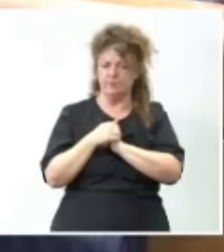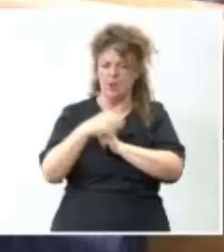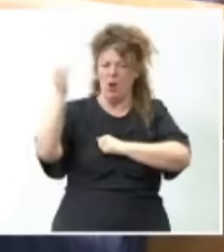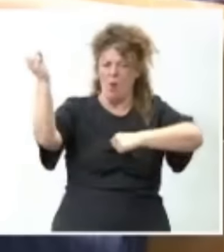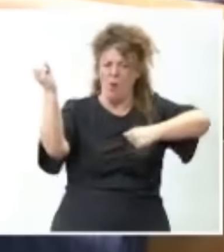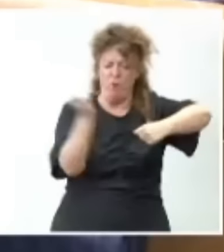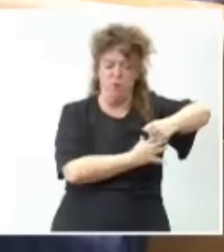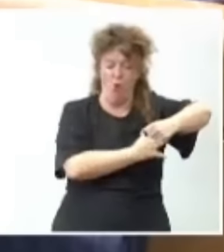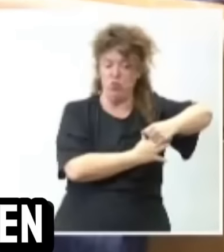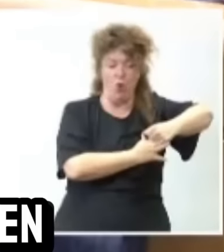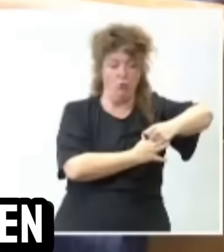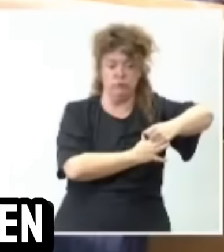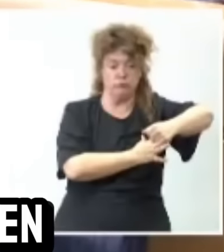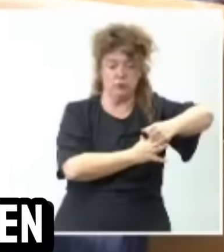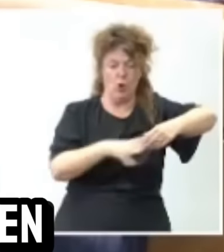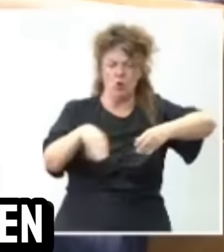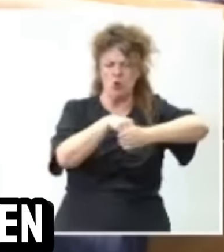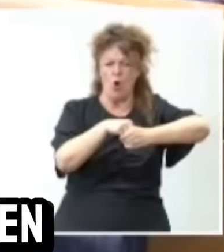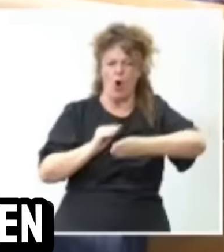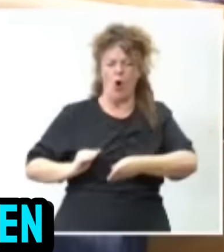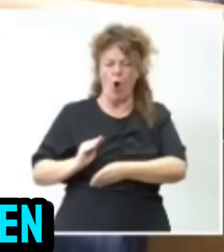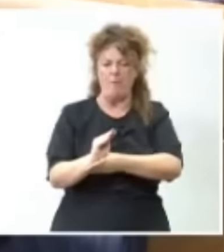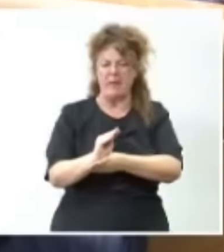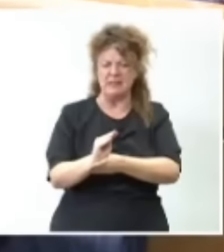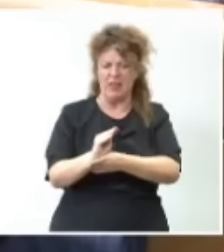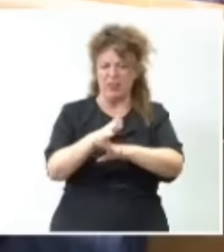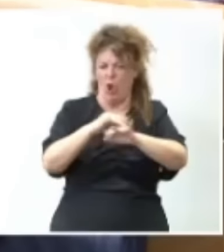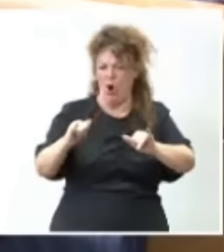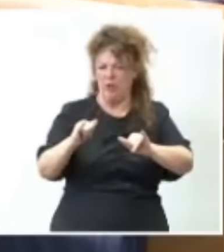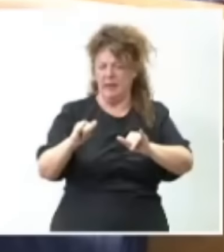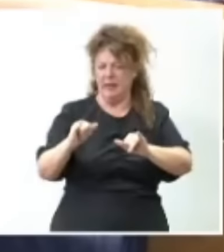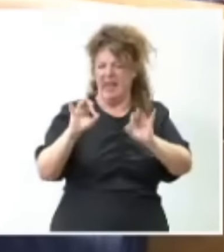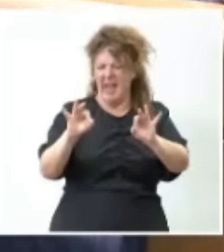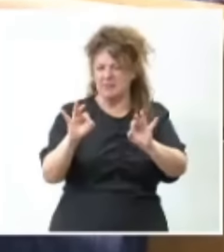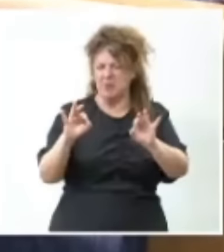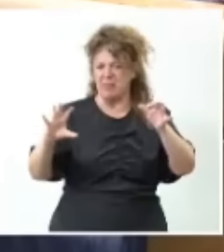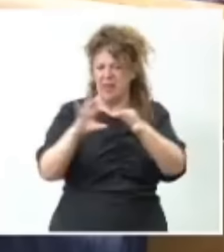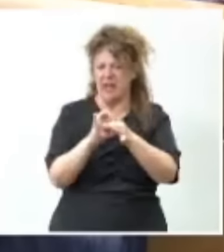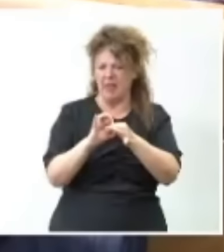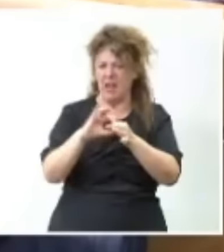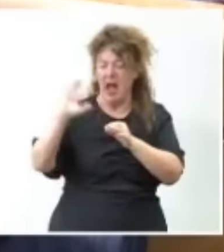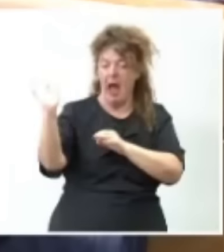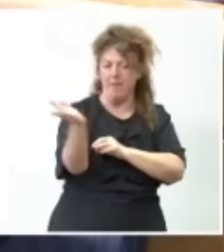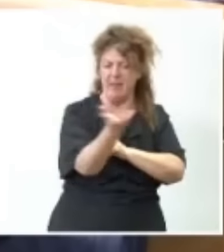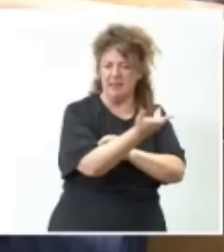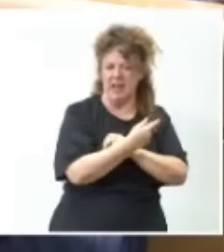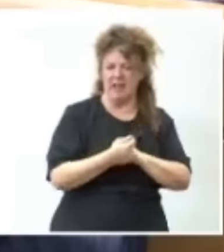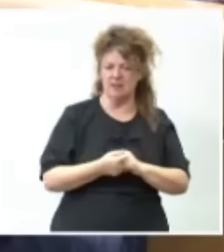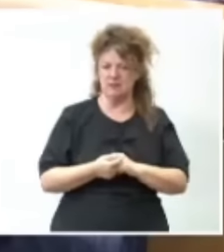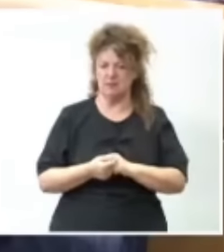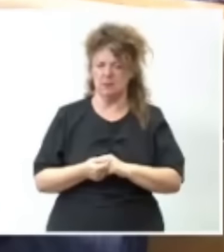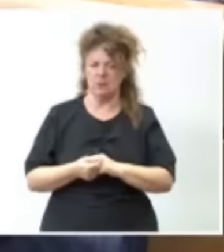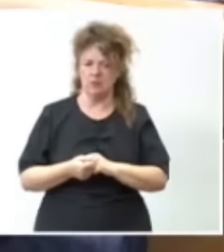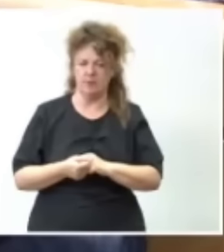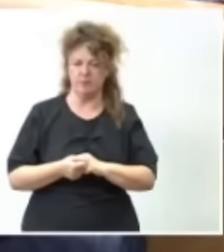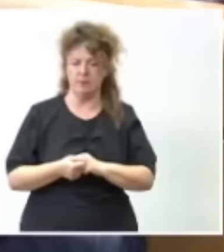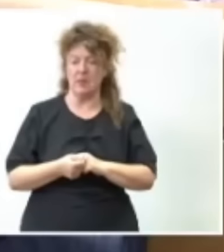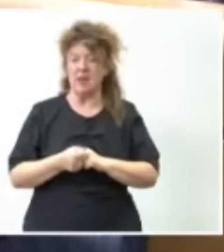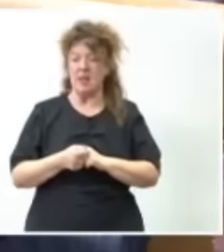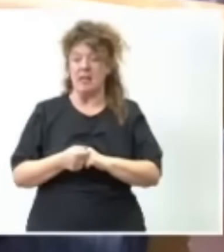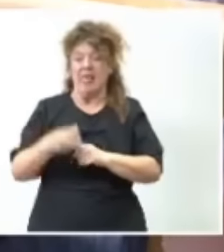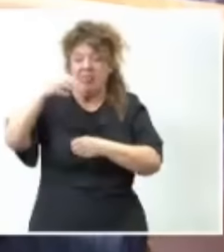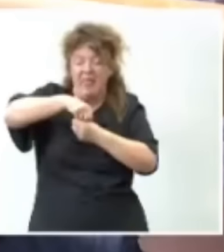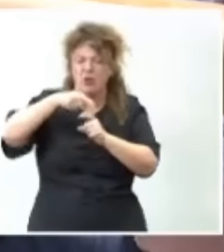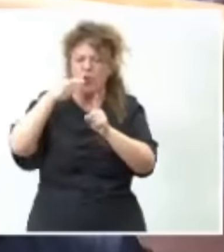no incluye compensaciones específicas en relación con temas ambientales como un objetivo principal.